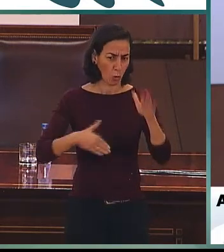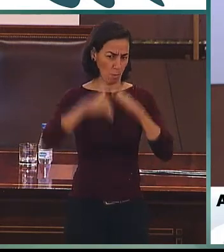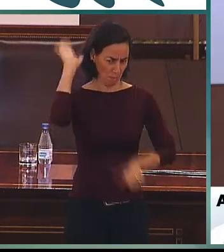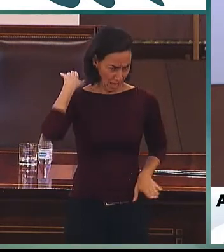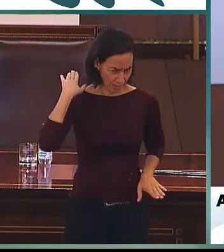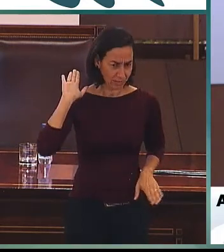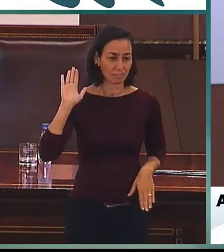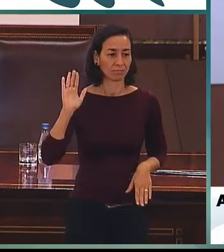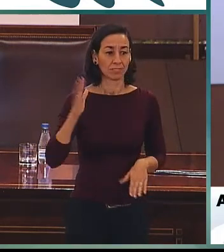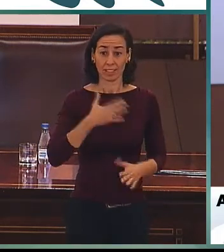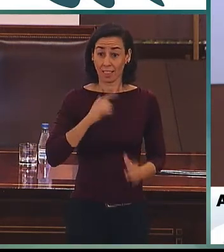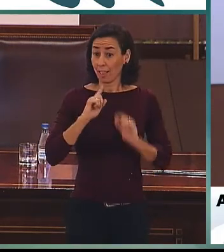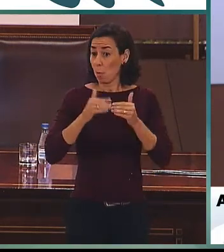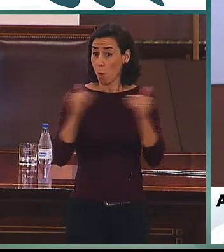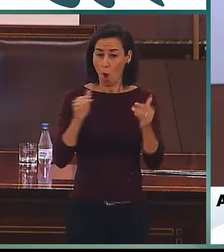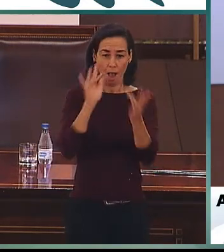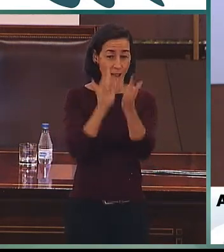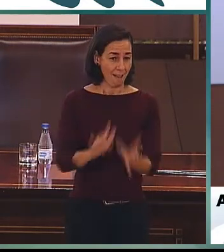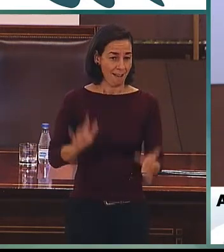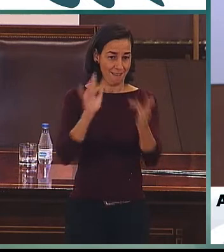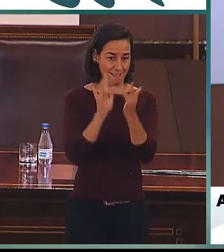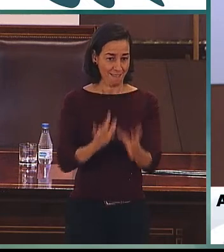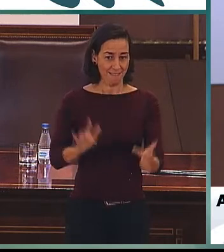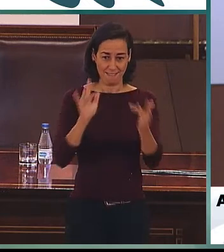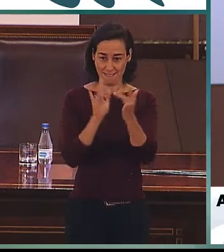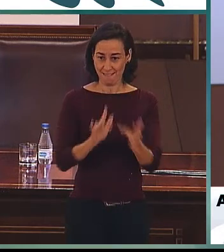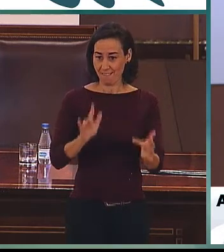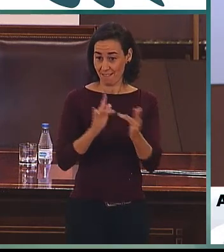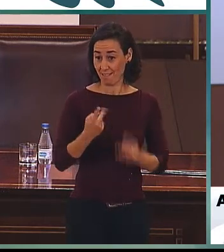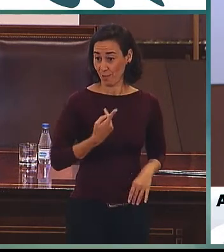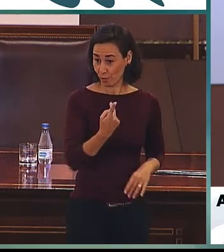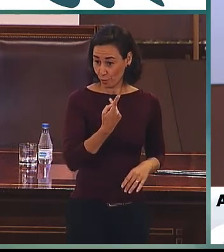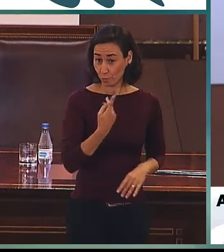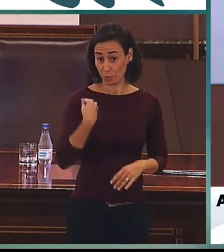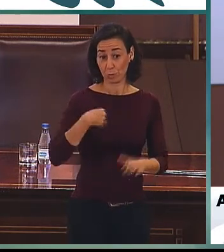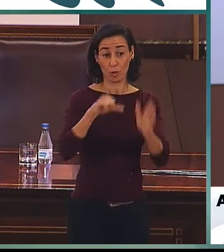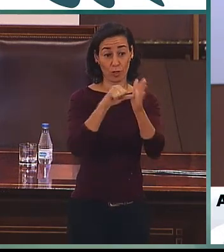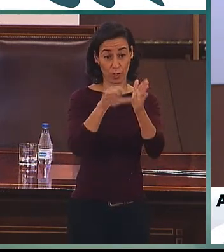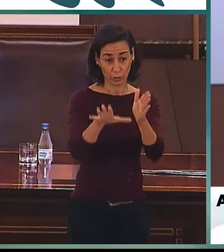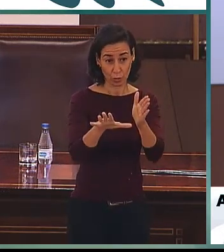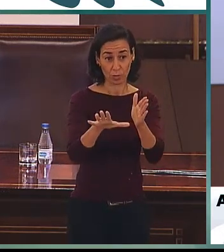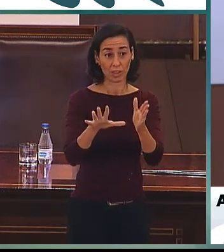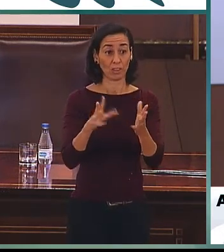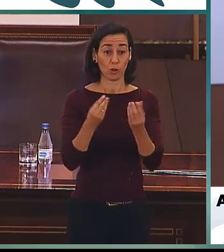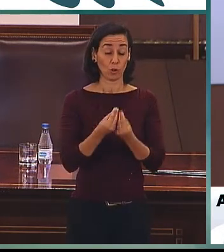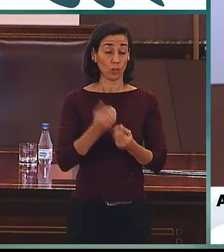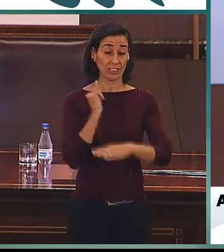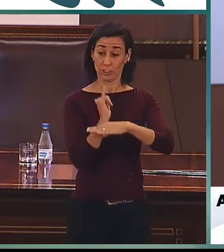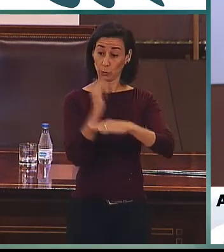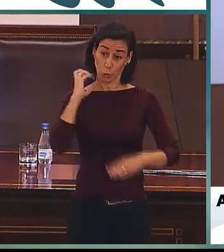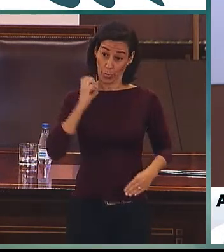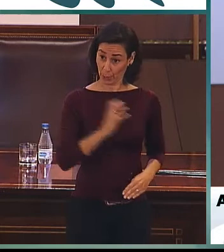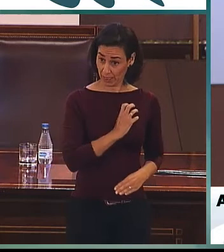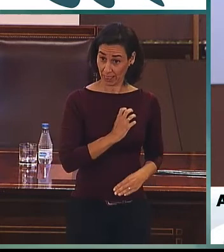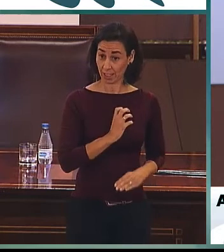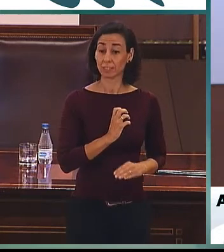en los primeros contactos que estableció el Centro de Normalización con el Instituto Cervantes.